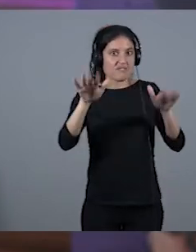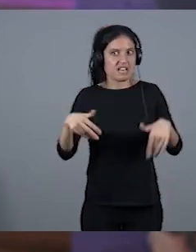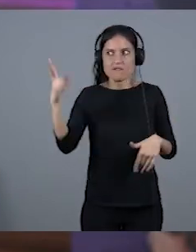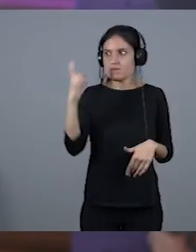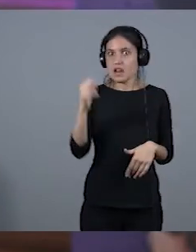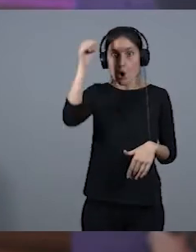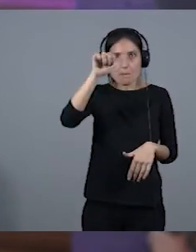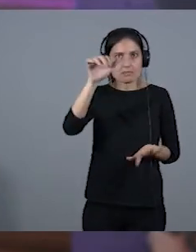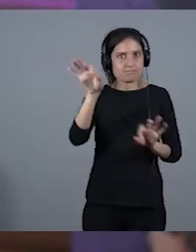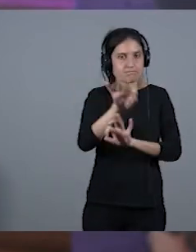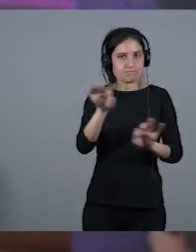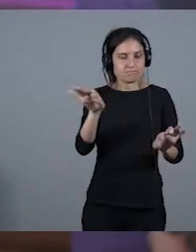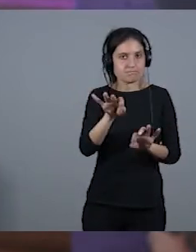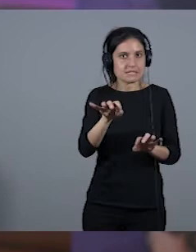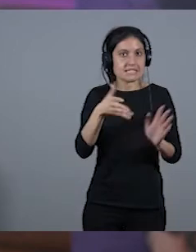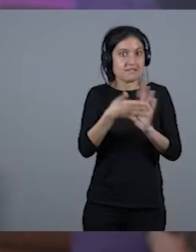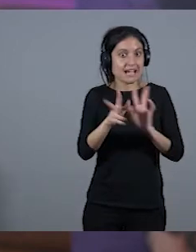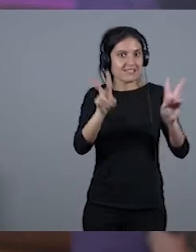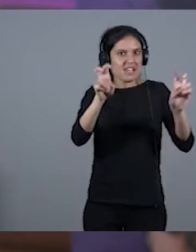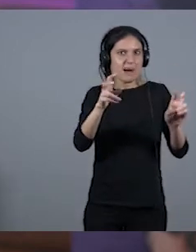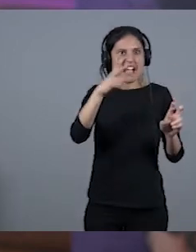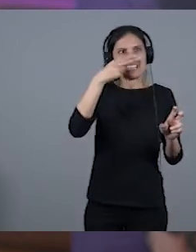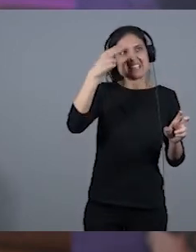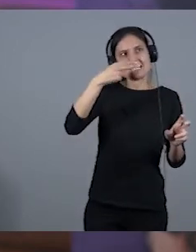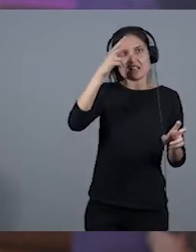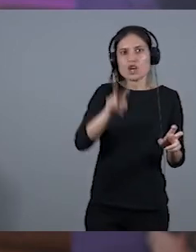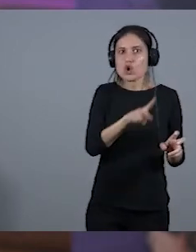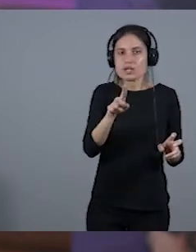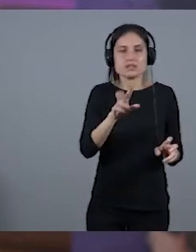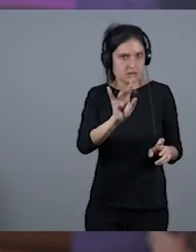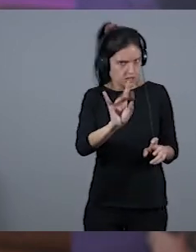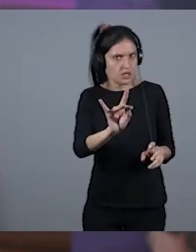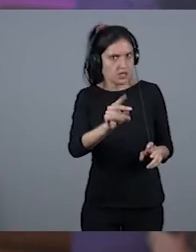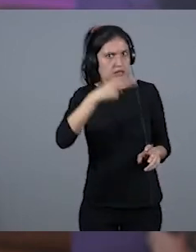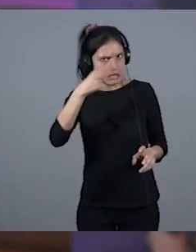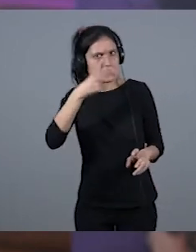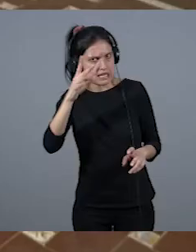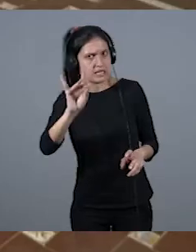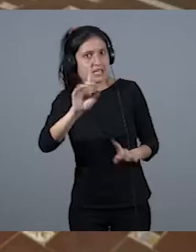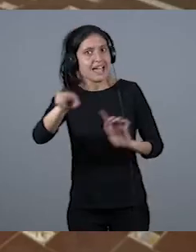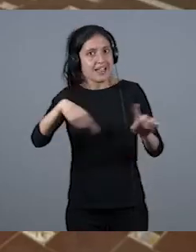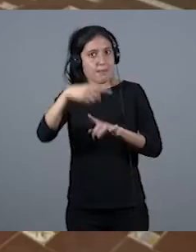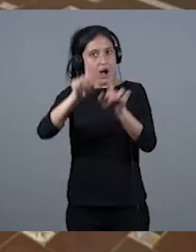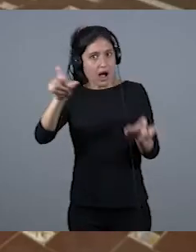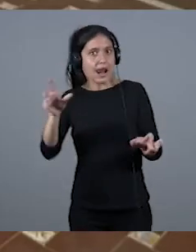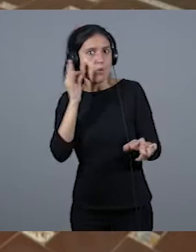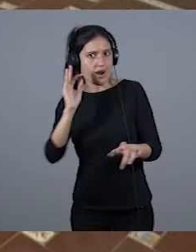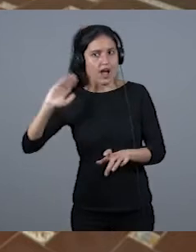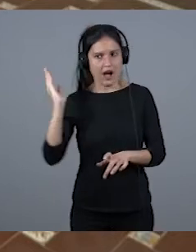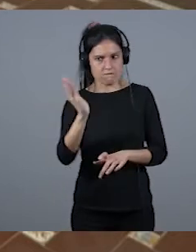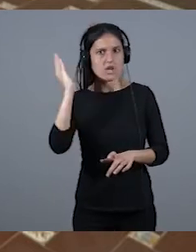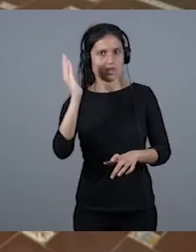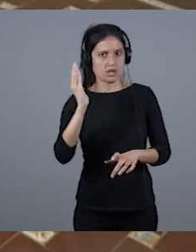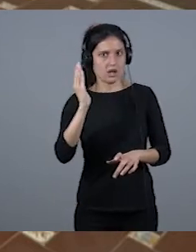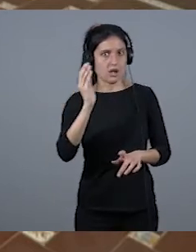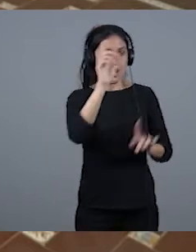interesante? Yo creo que sí, es un tema que además nos afecta específicamente a las mujeres, aunque mucha gente trate de negar una realidad que